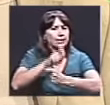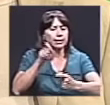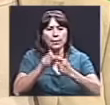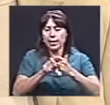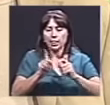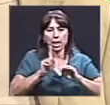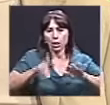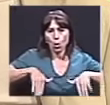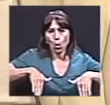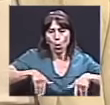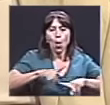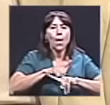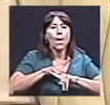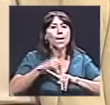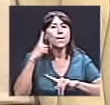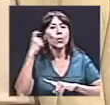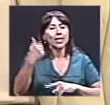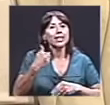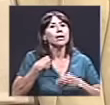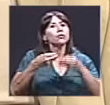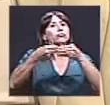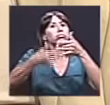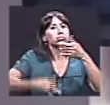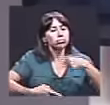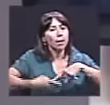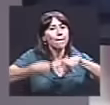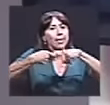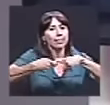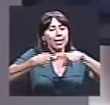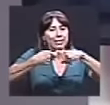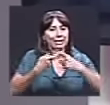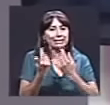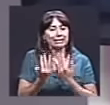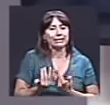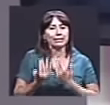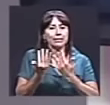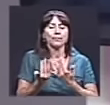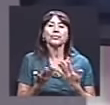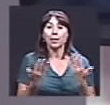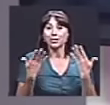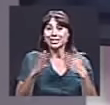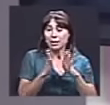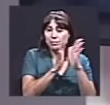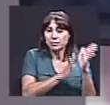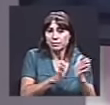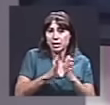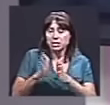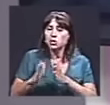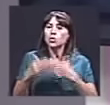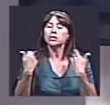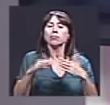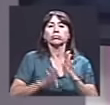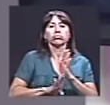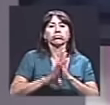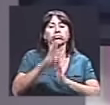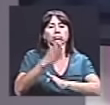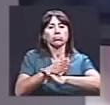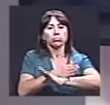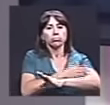pendientes, bastantes cosas pendientes. El montaje está en un proceso bastante avanzado, estamos,